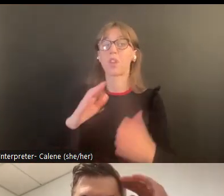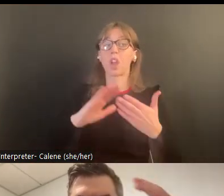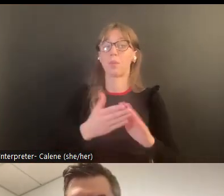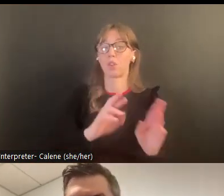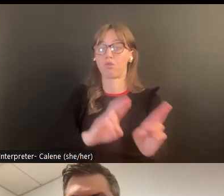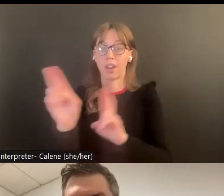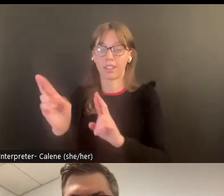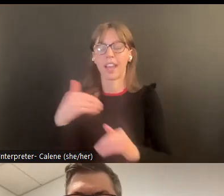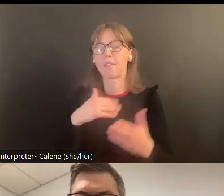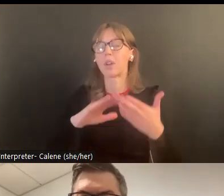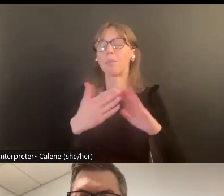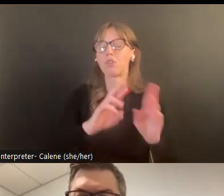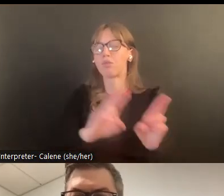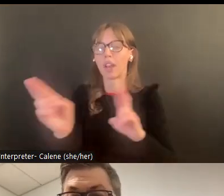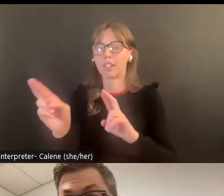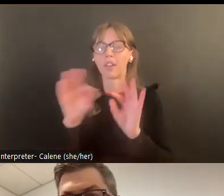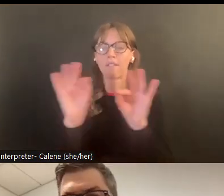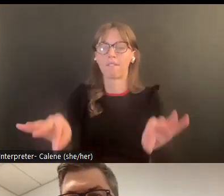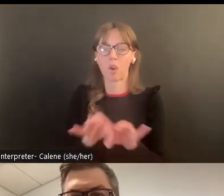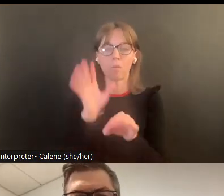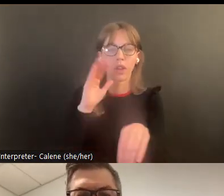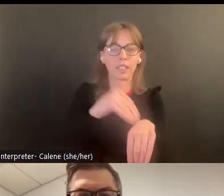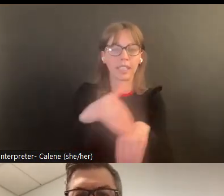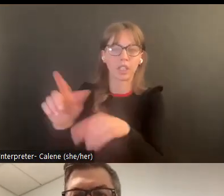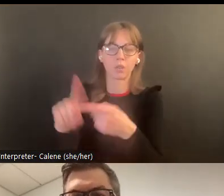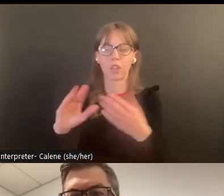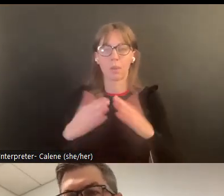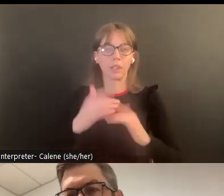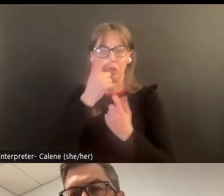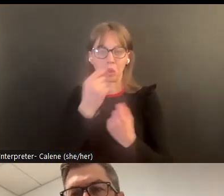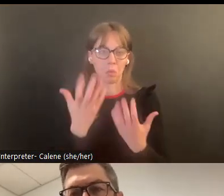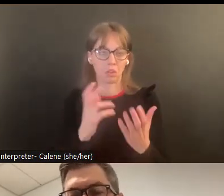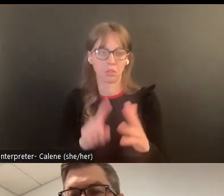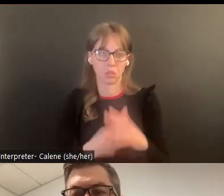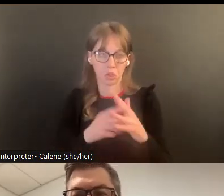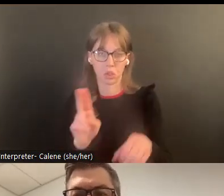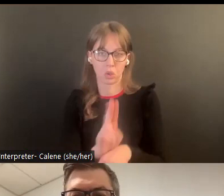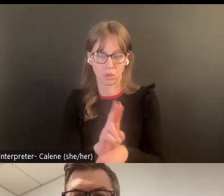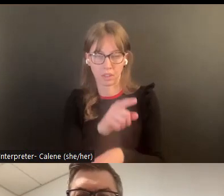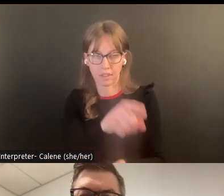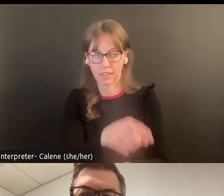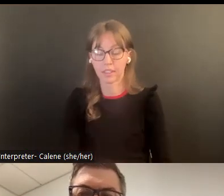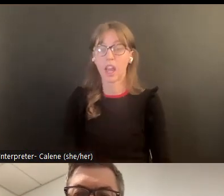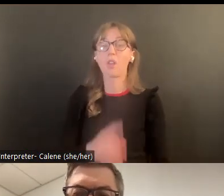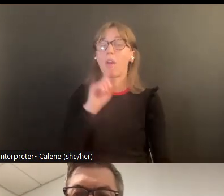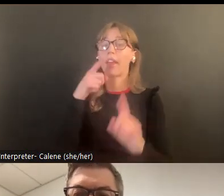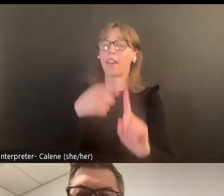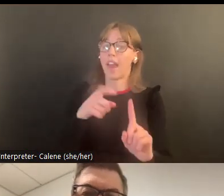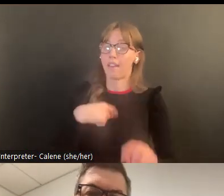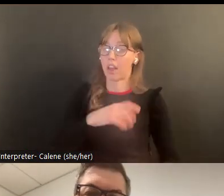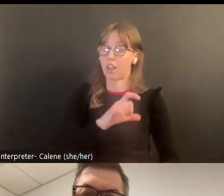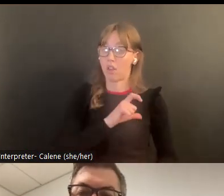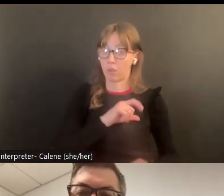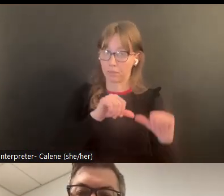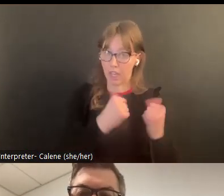esta imagen tenemos lo que sería la preparación de la comunidad y tengo un formulario así sería